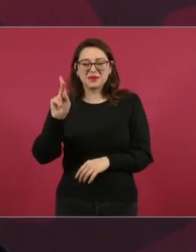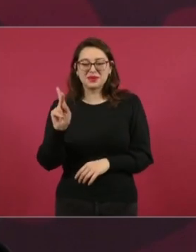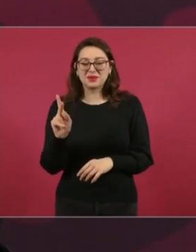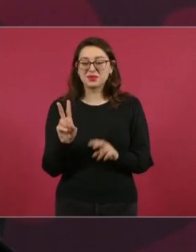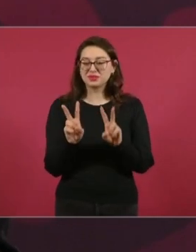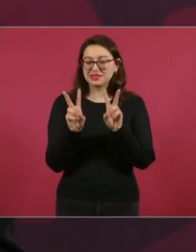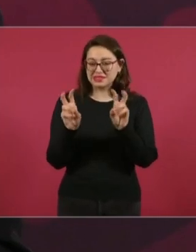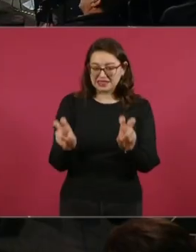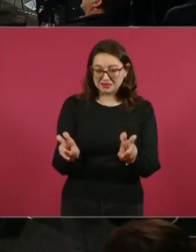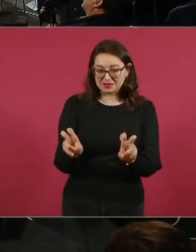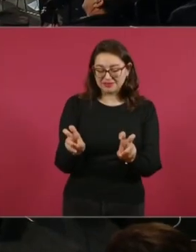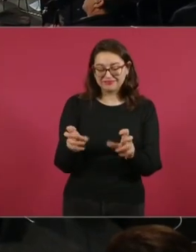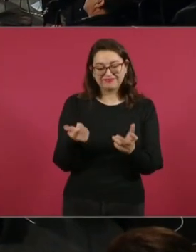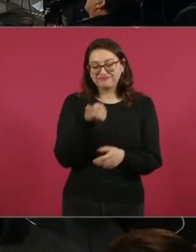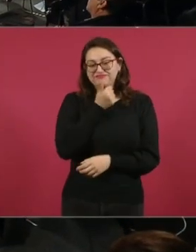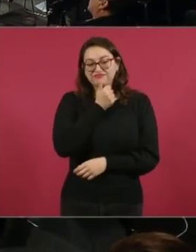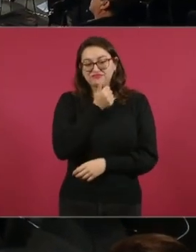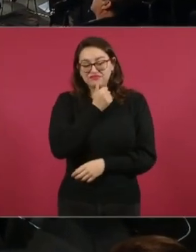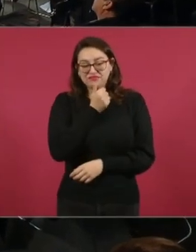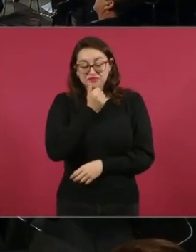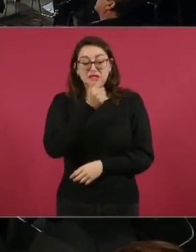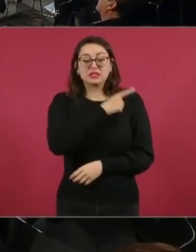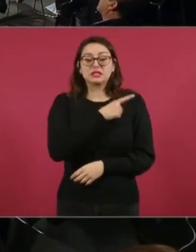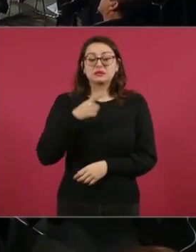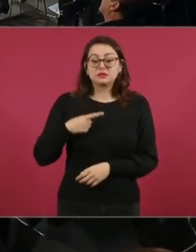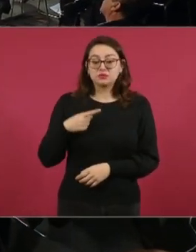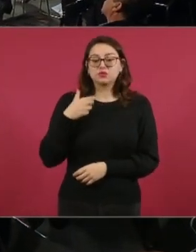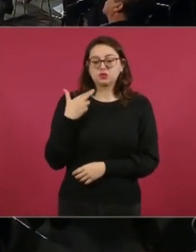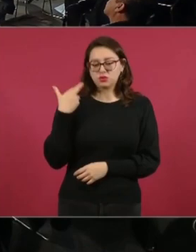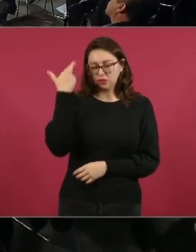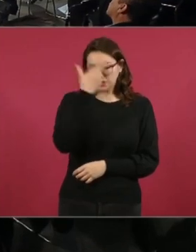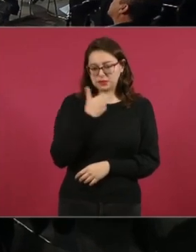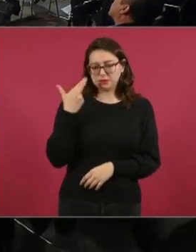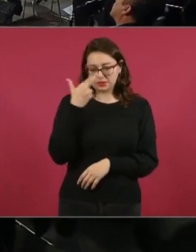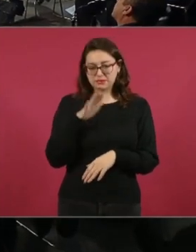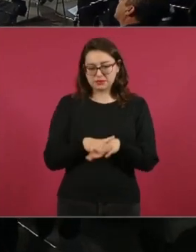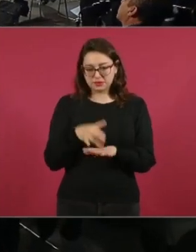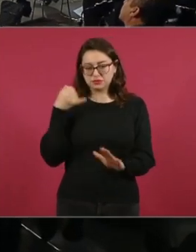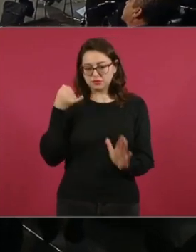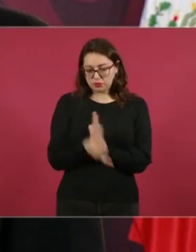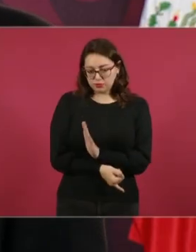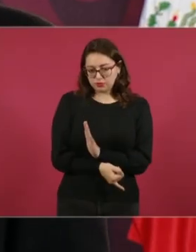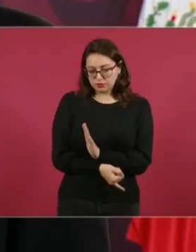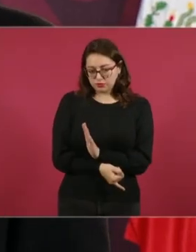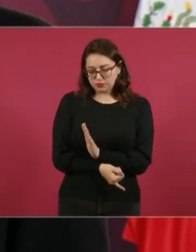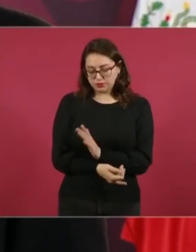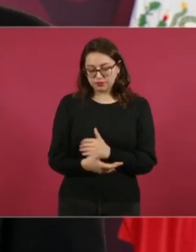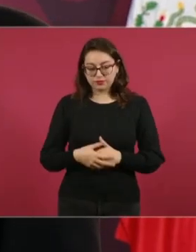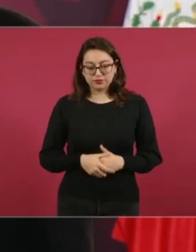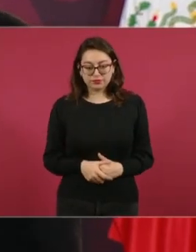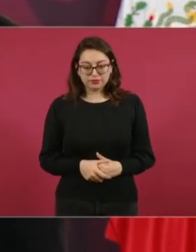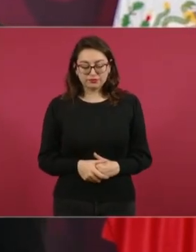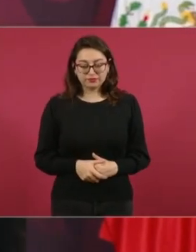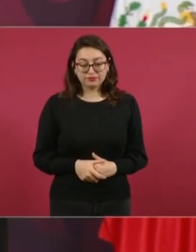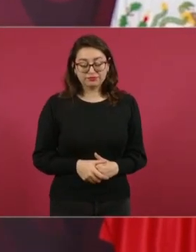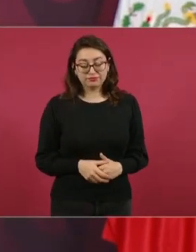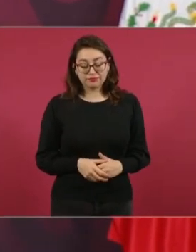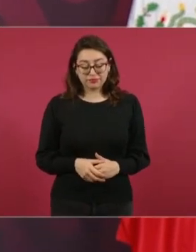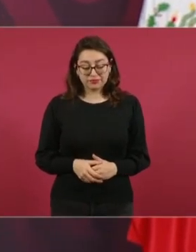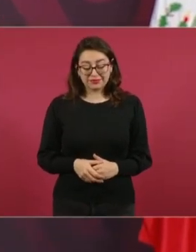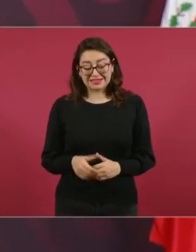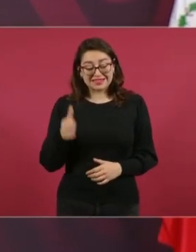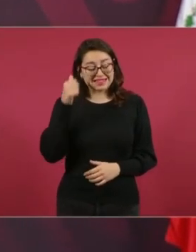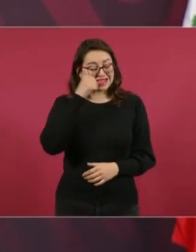Eso habría que analizarlo. Sin duda, sin duda la competencia,